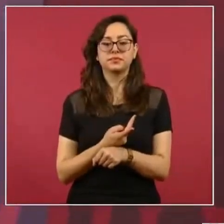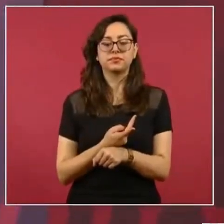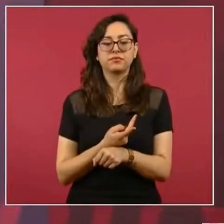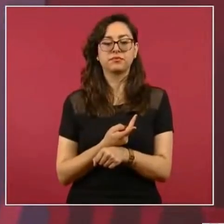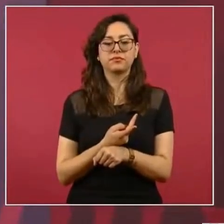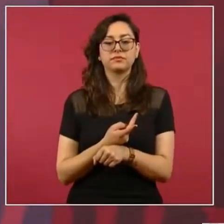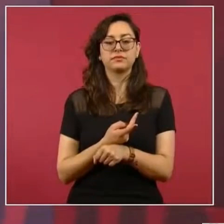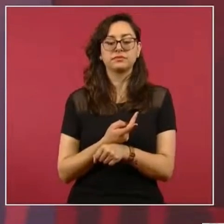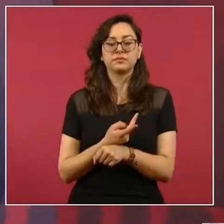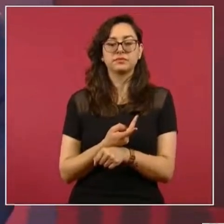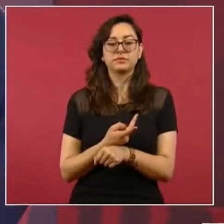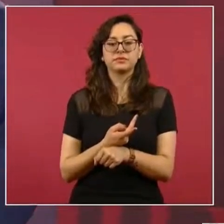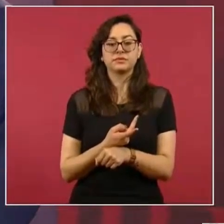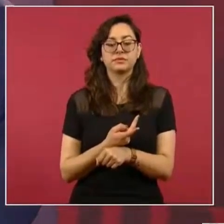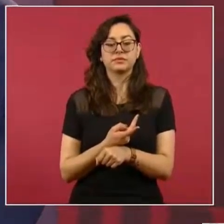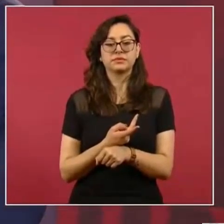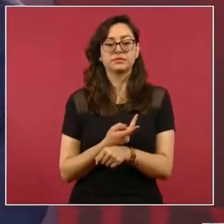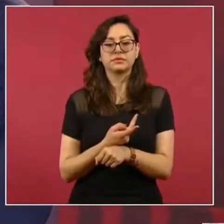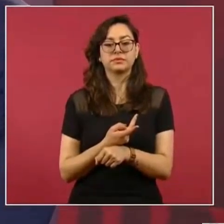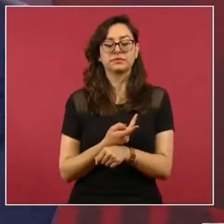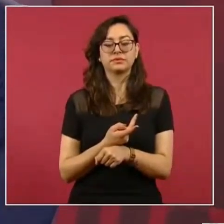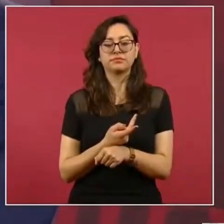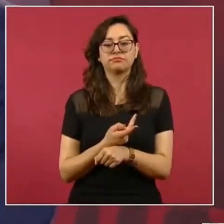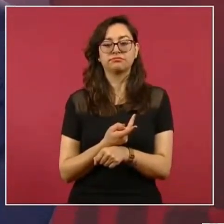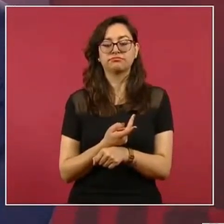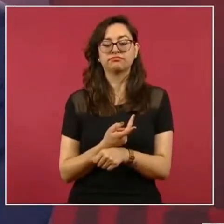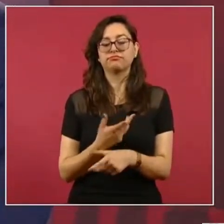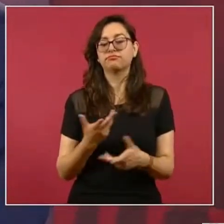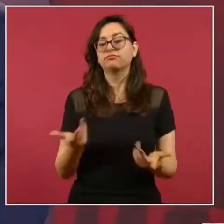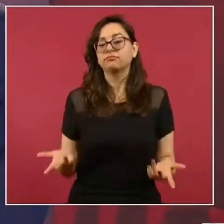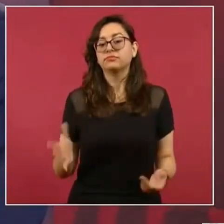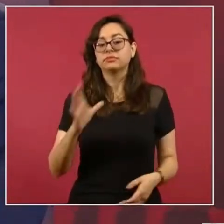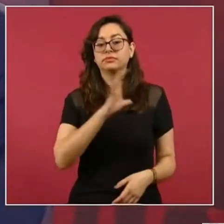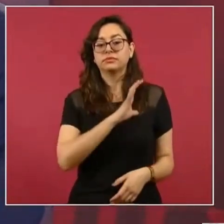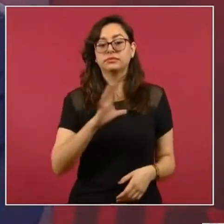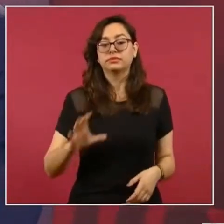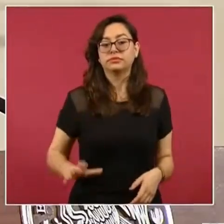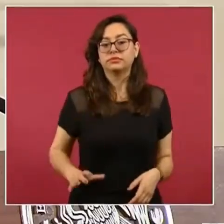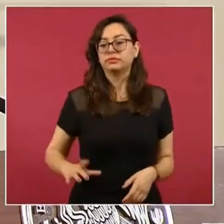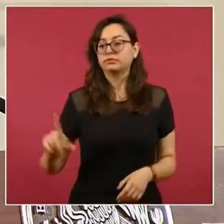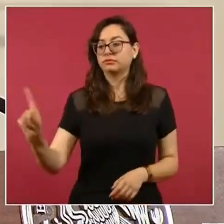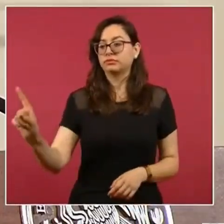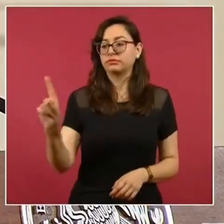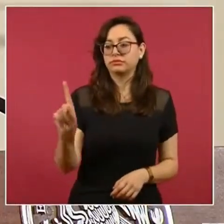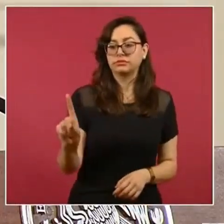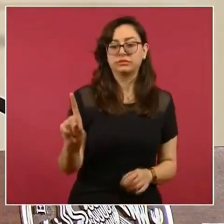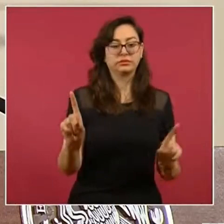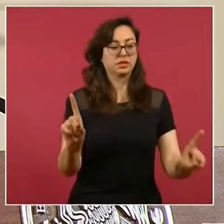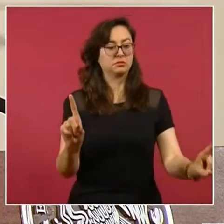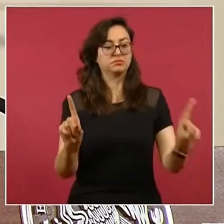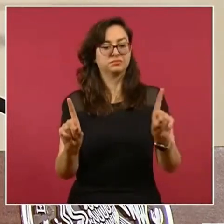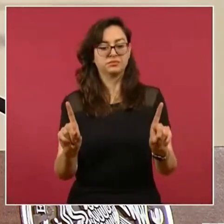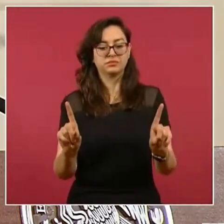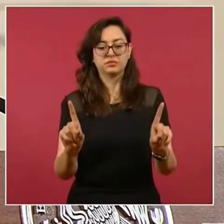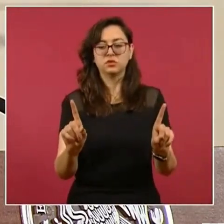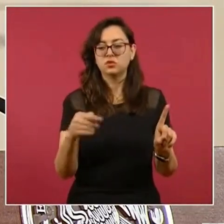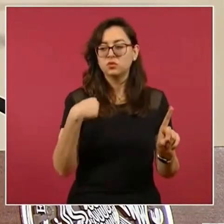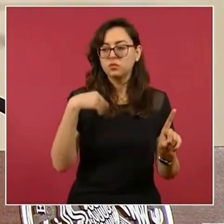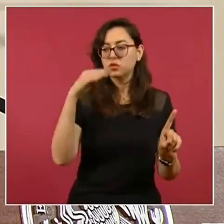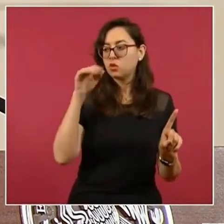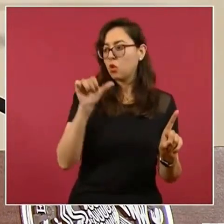candidato fuese un agente que considero con más